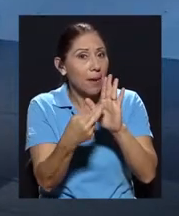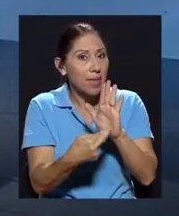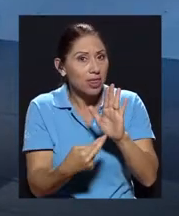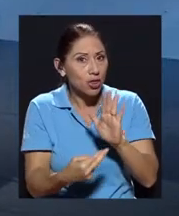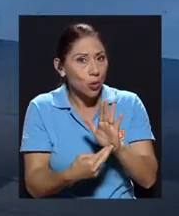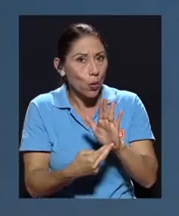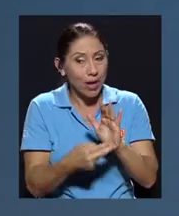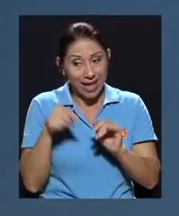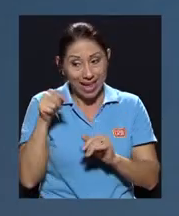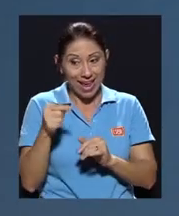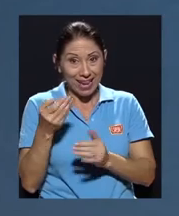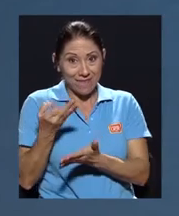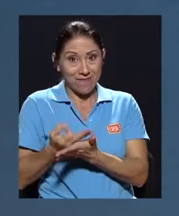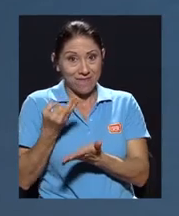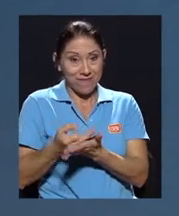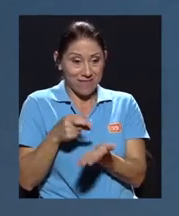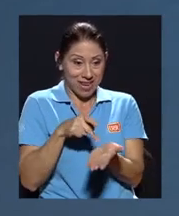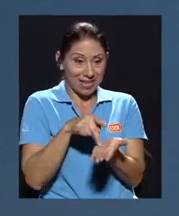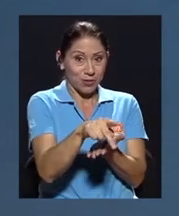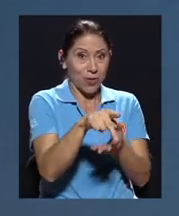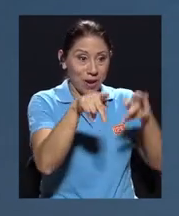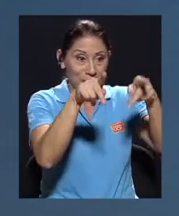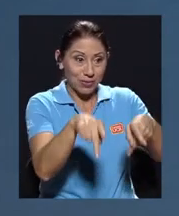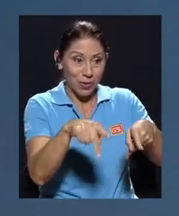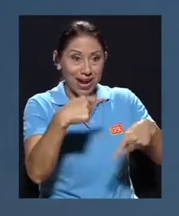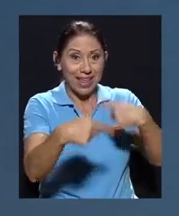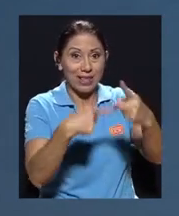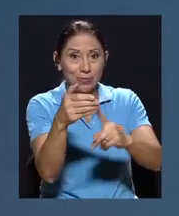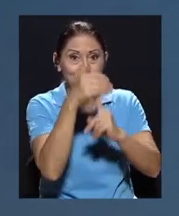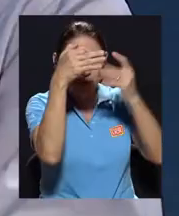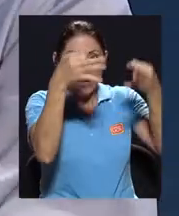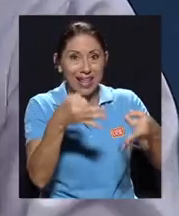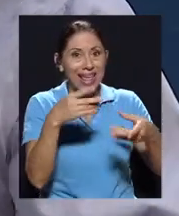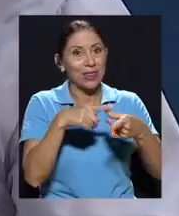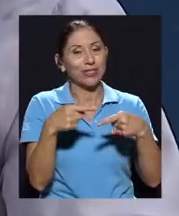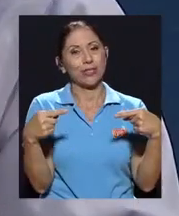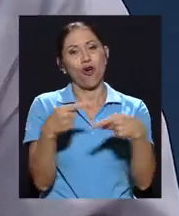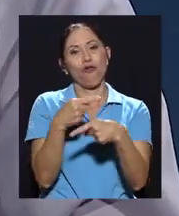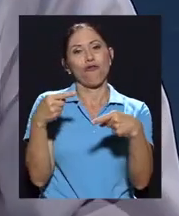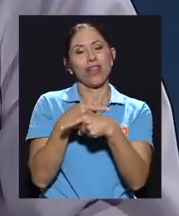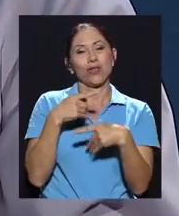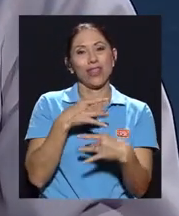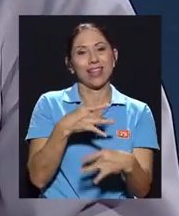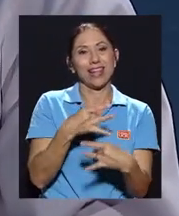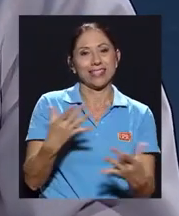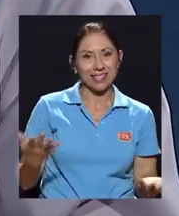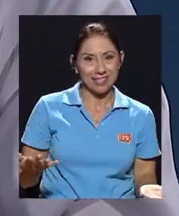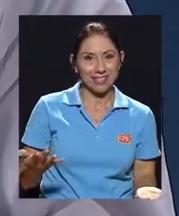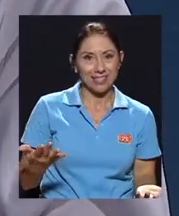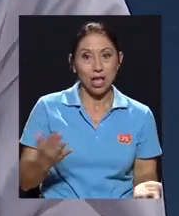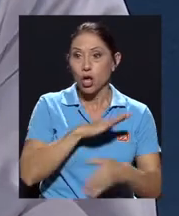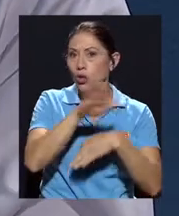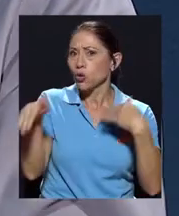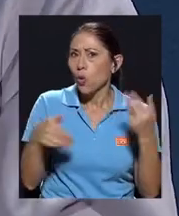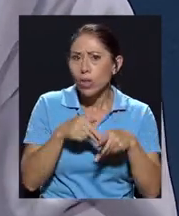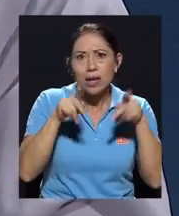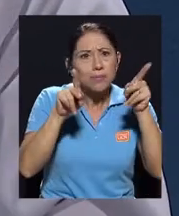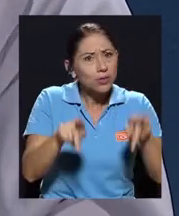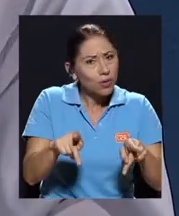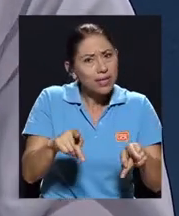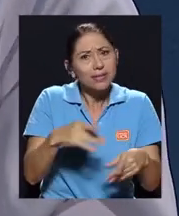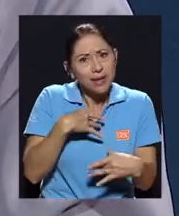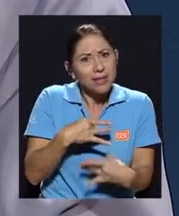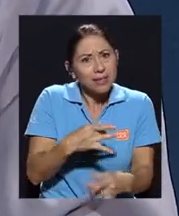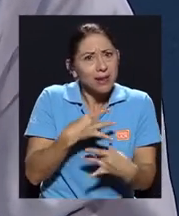tomar la decisión, entonces podríamos estar ante un conflicto de intereses. Todo el mundo tiene intereses, no hay nada de malo en eso. todo el mundo ha tenido una carrera